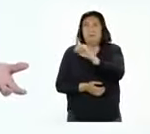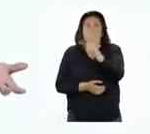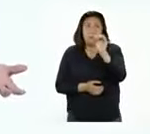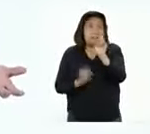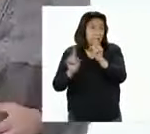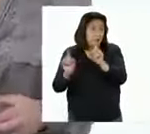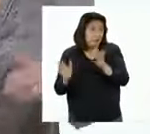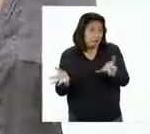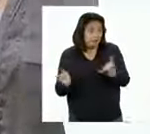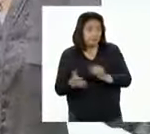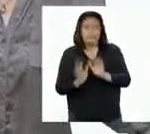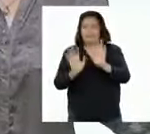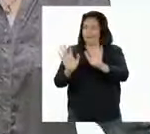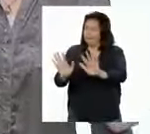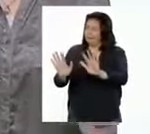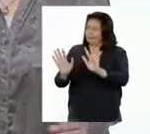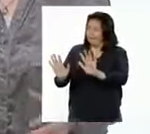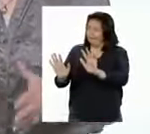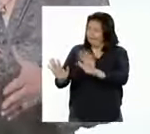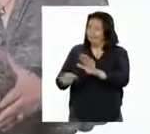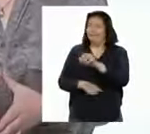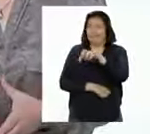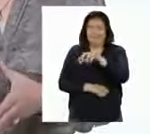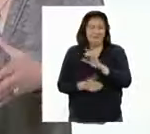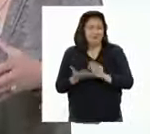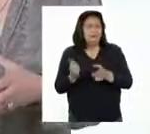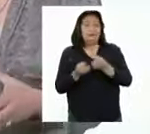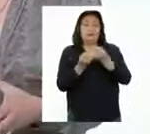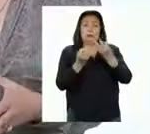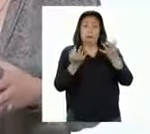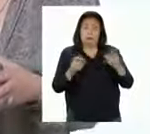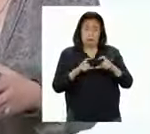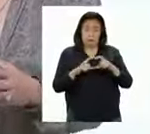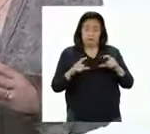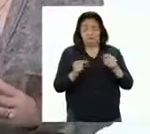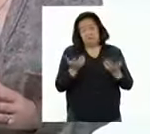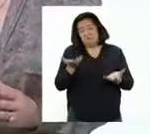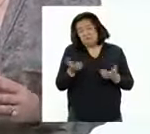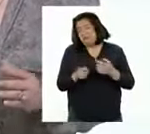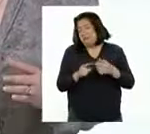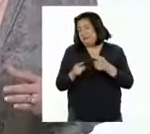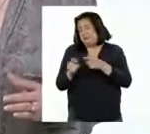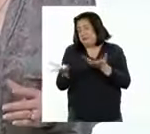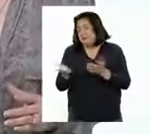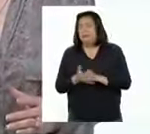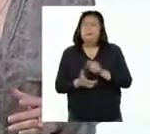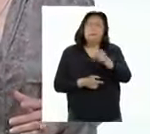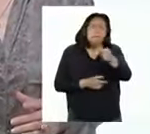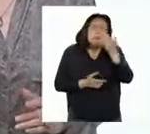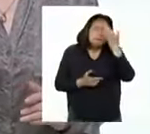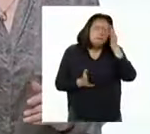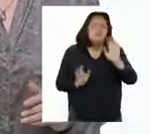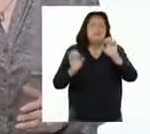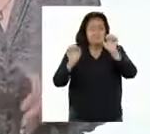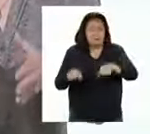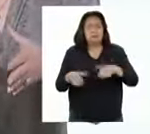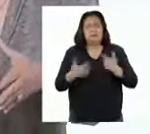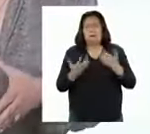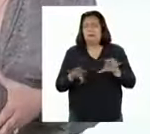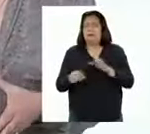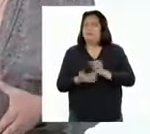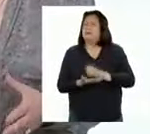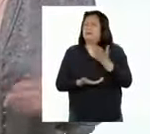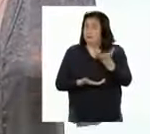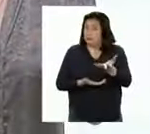100 preguntas? Tranquila, Pati. El número de tarjetas puede variar. Ya verás que lo lograremos.